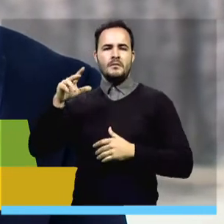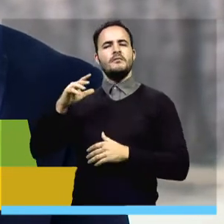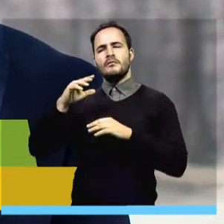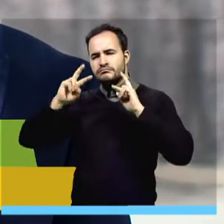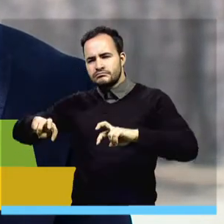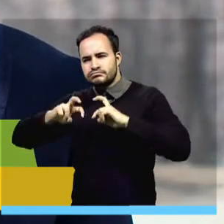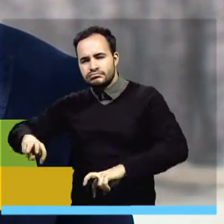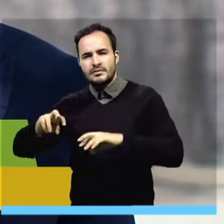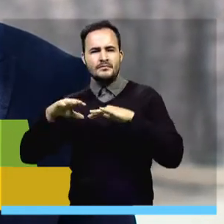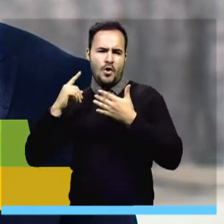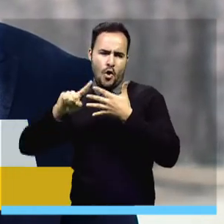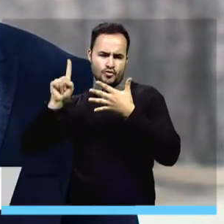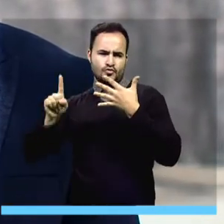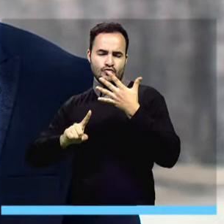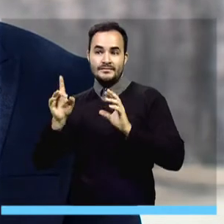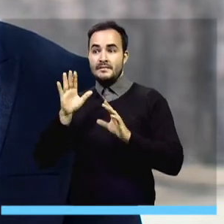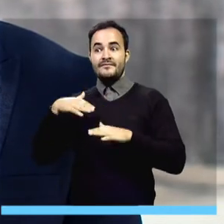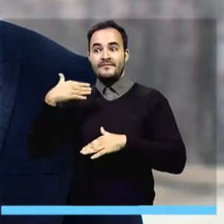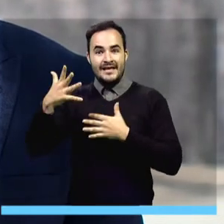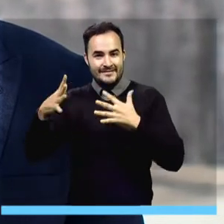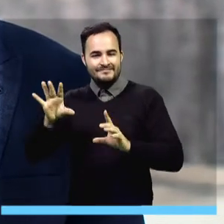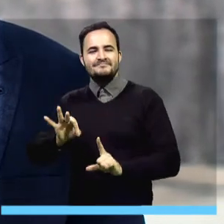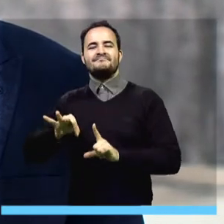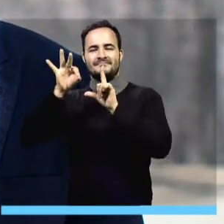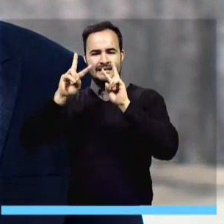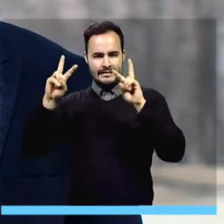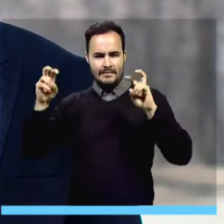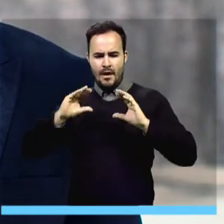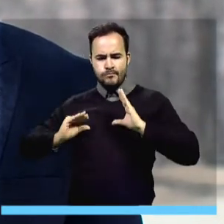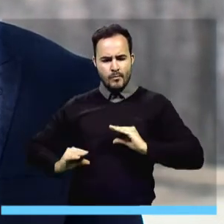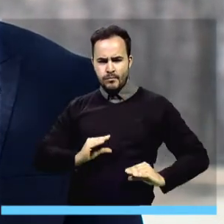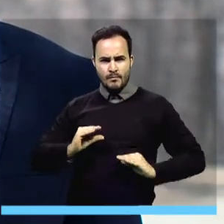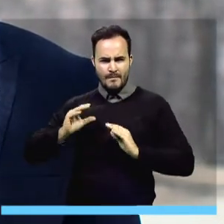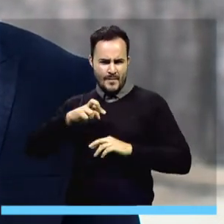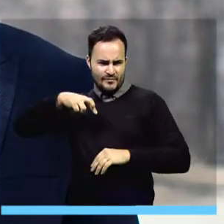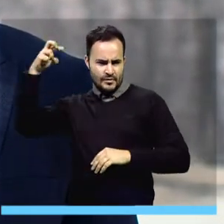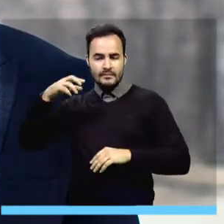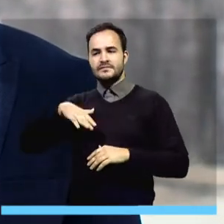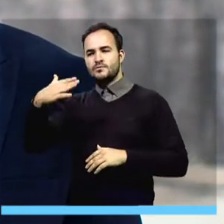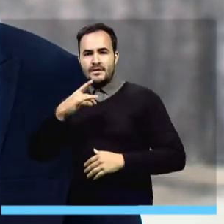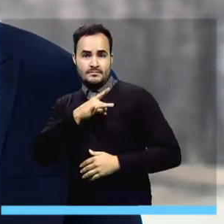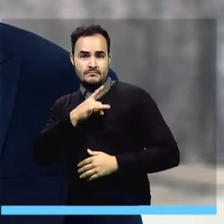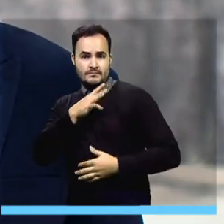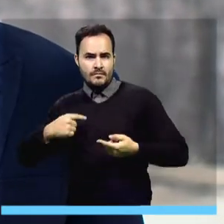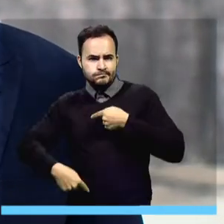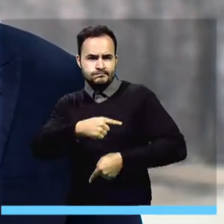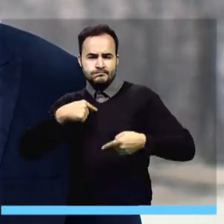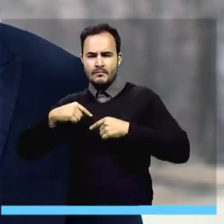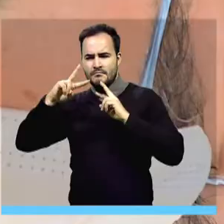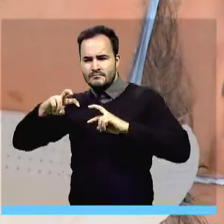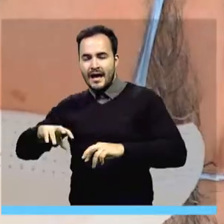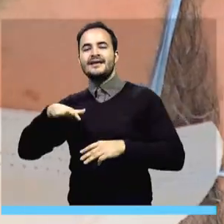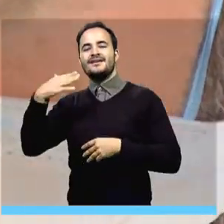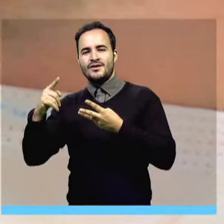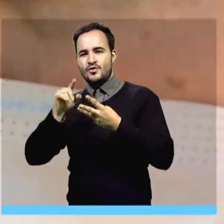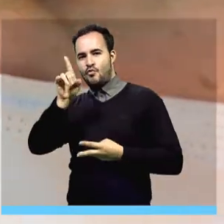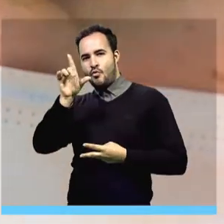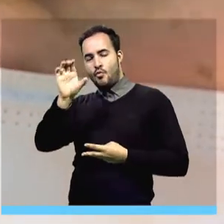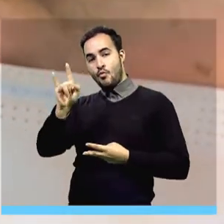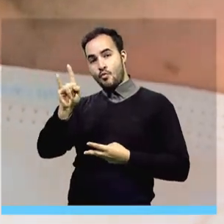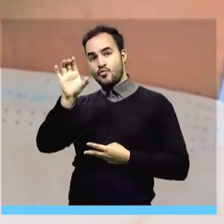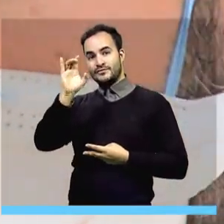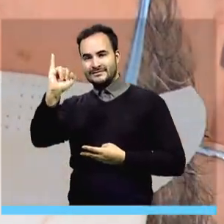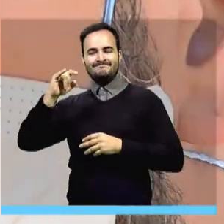empecé la investigación y luego de eso hice una especialización en medicina interna, luego cardiología y posteriormente en cuidados intensivos.